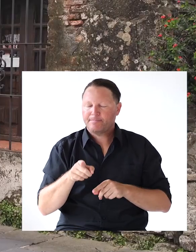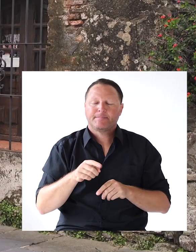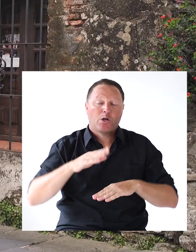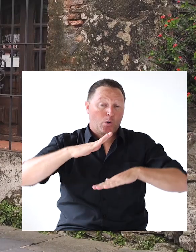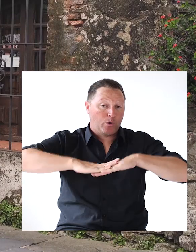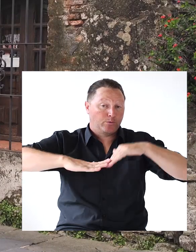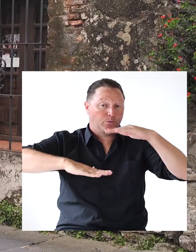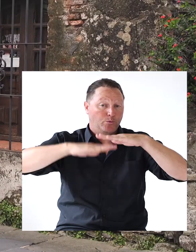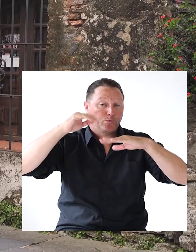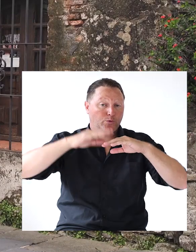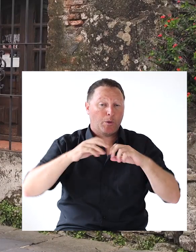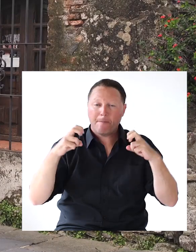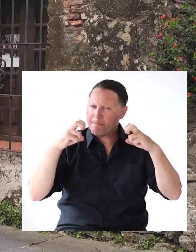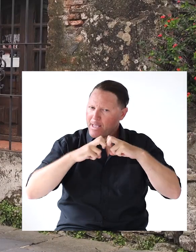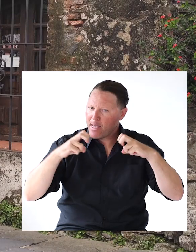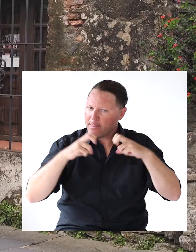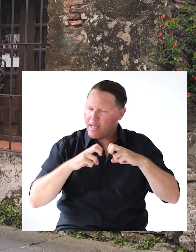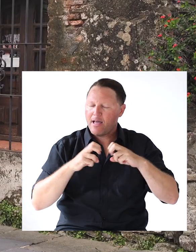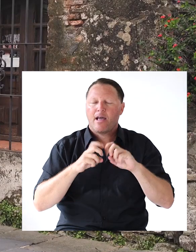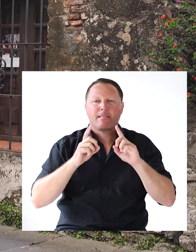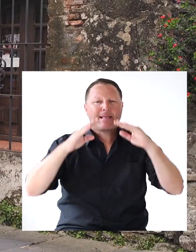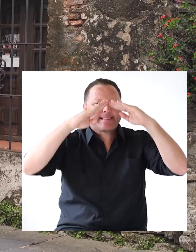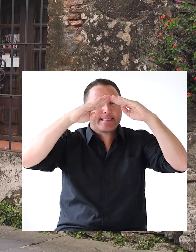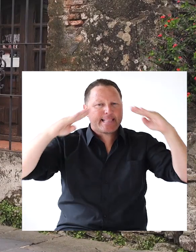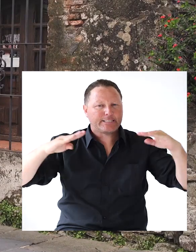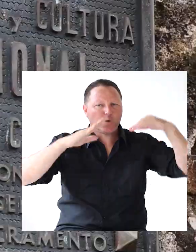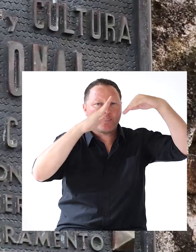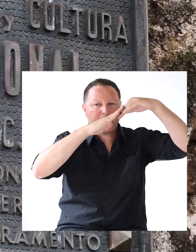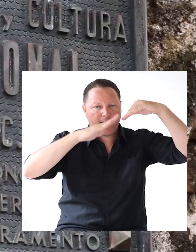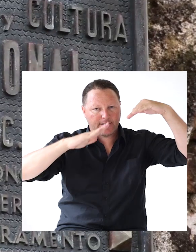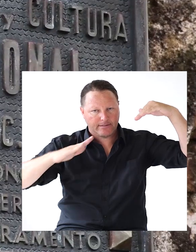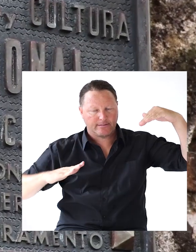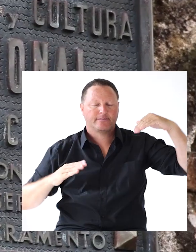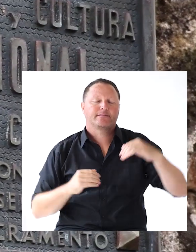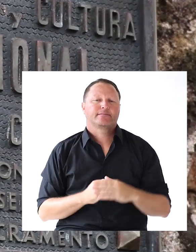construcción De piedra Con techos De tejas